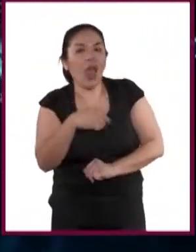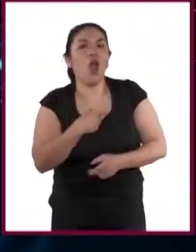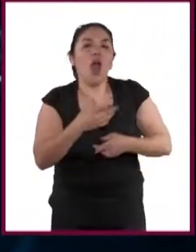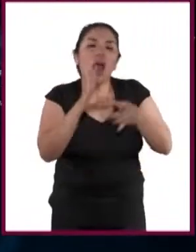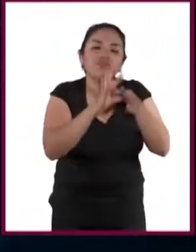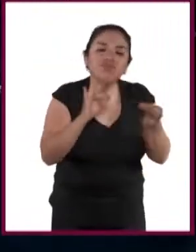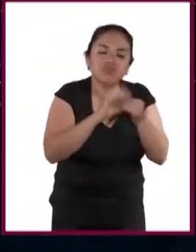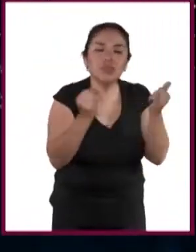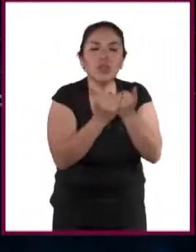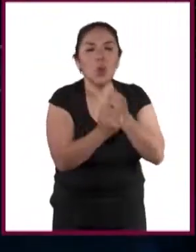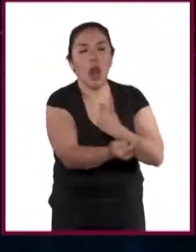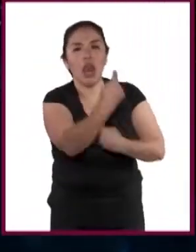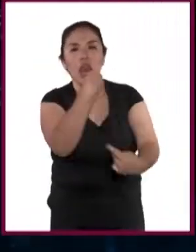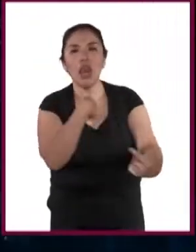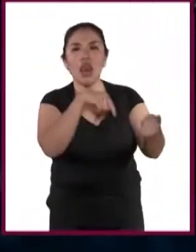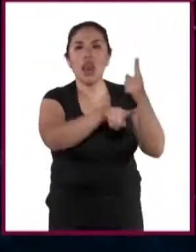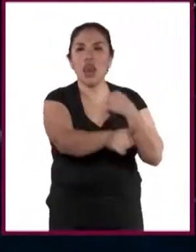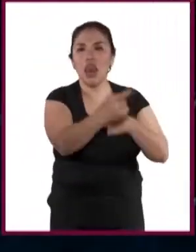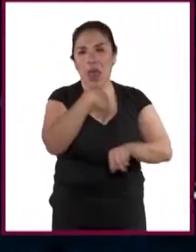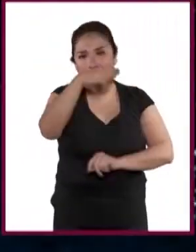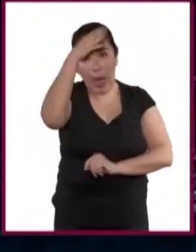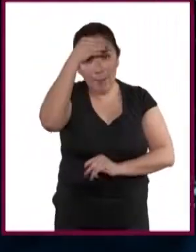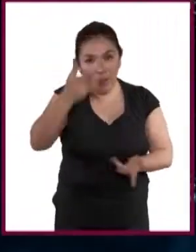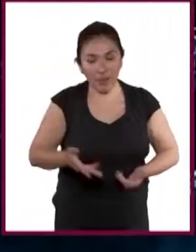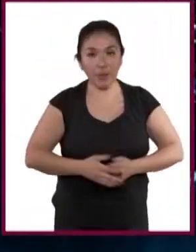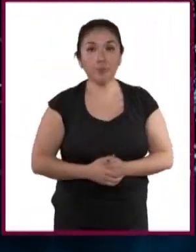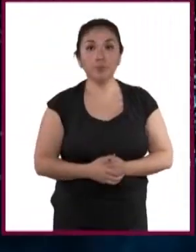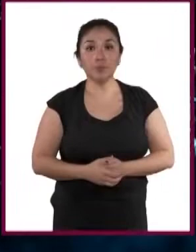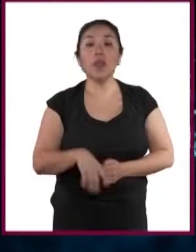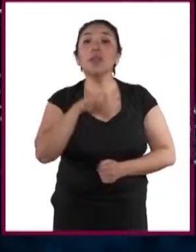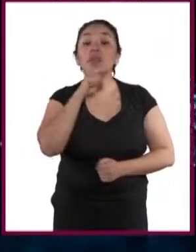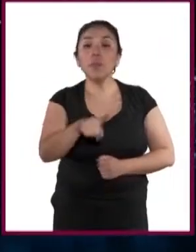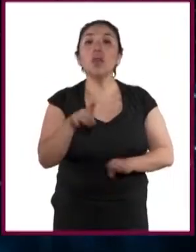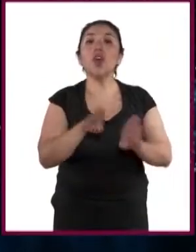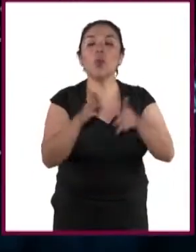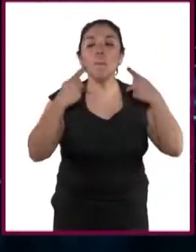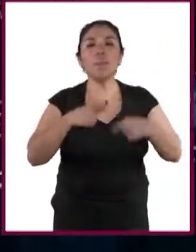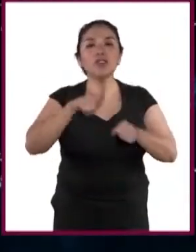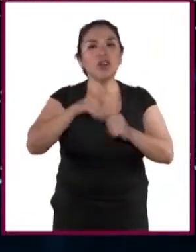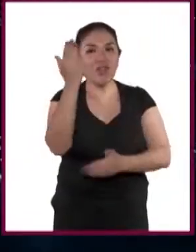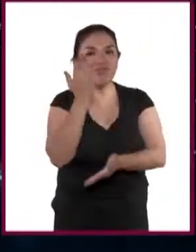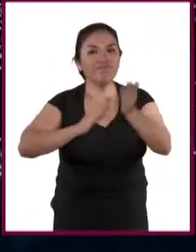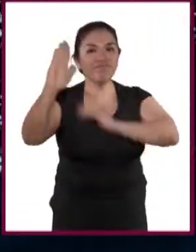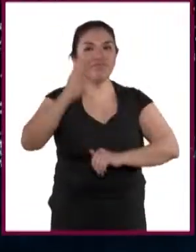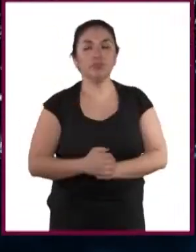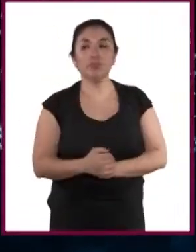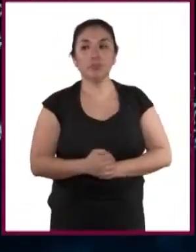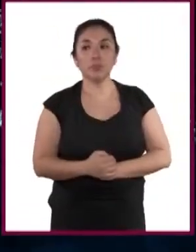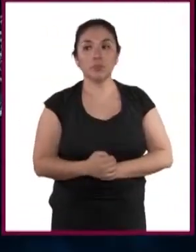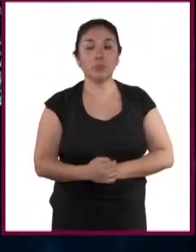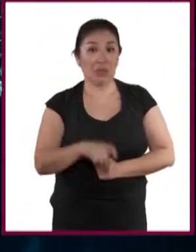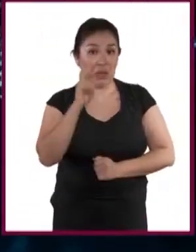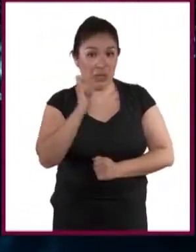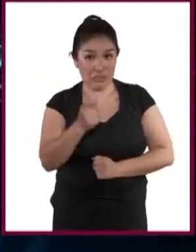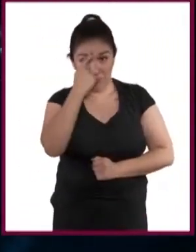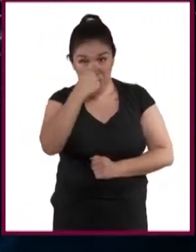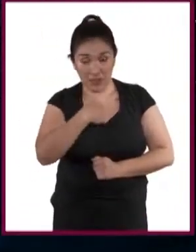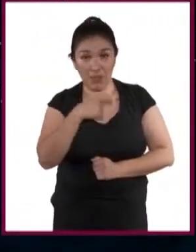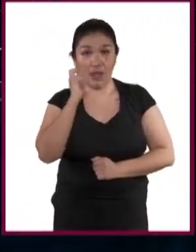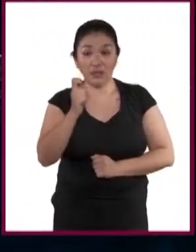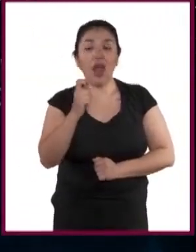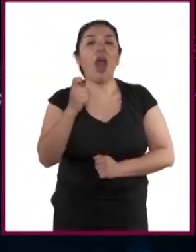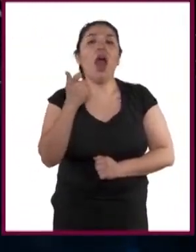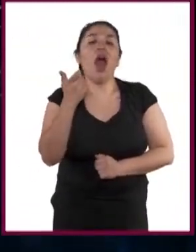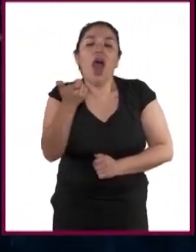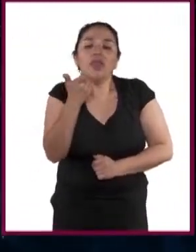Al igual, o sea, yo aprendí un poquito de lo que ellos saben y crecer como persona. Para mí el trabajo significa una forma de ganarse la